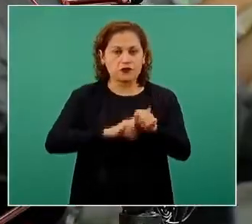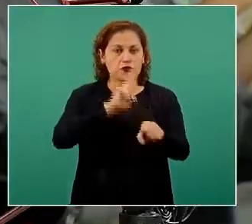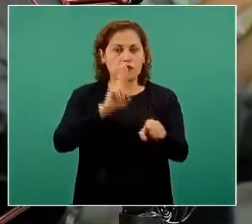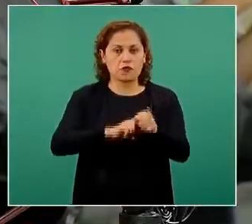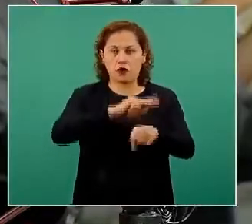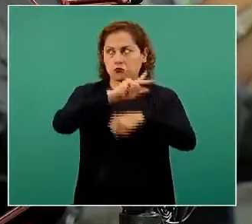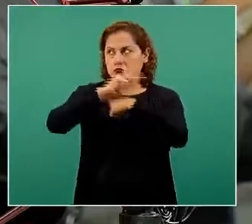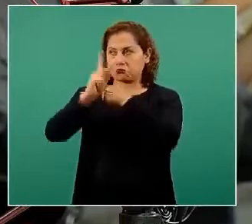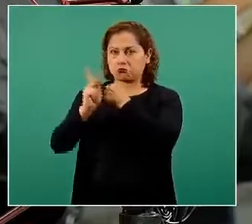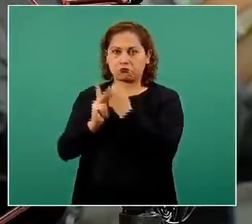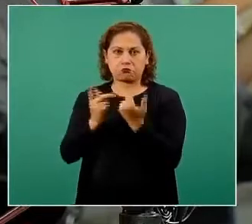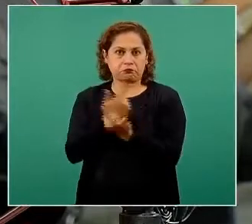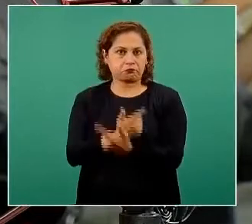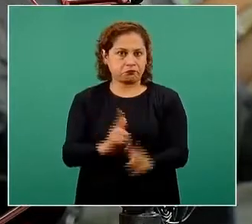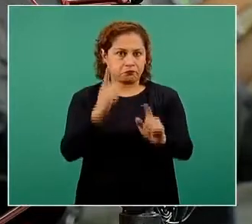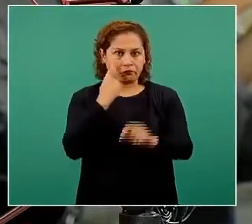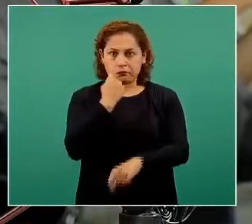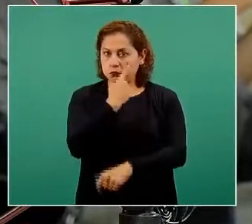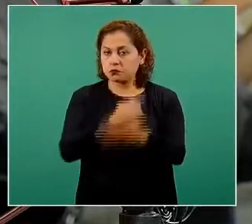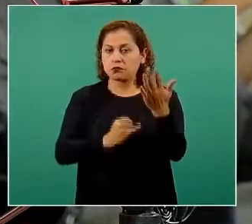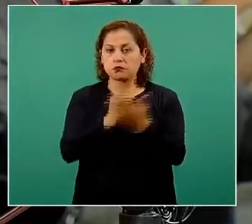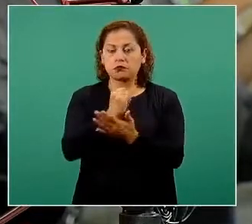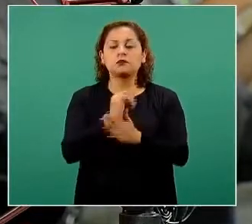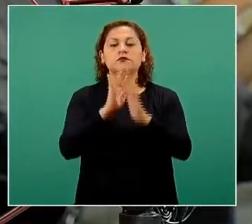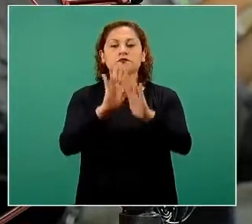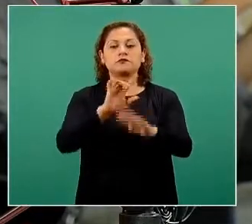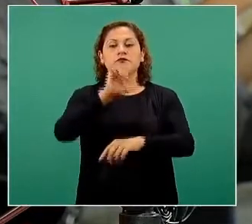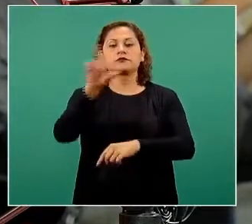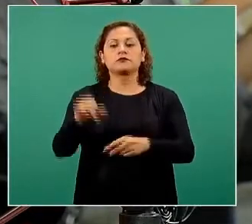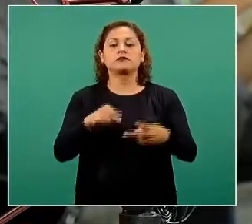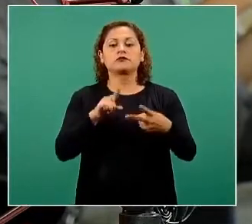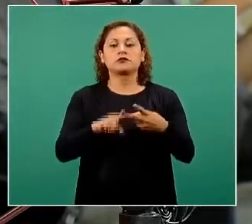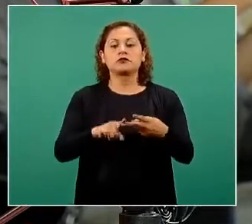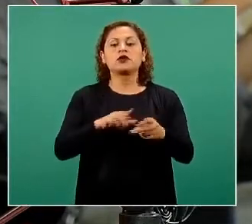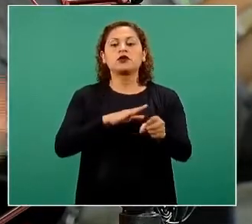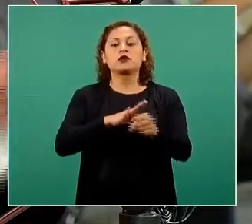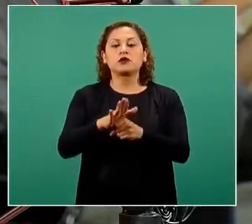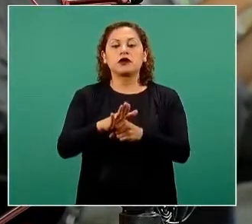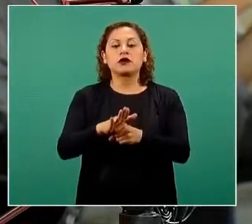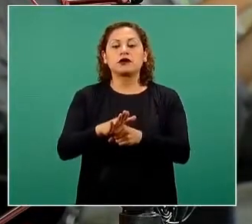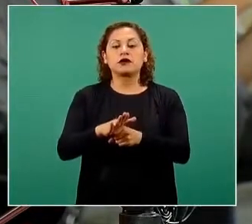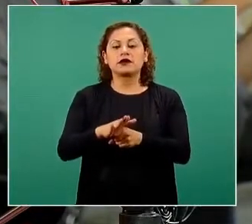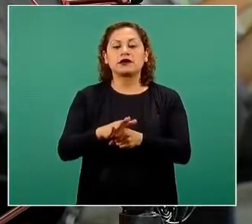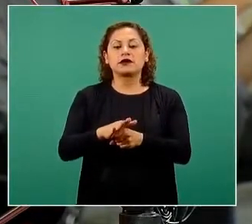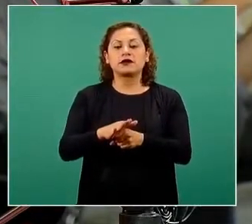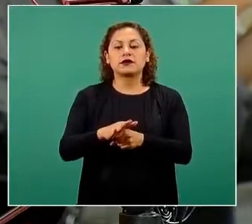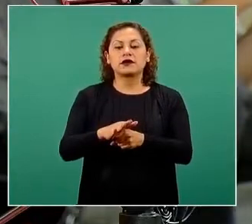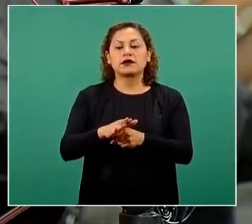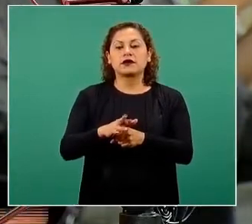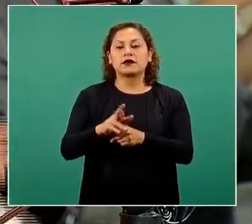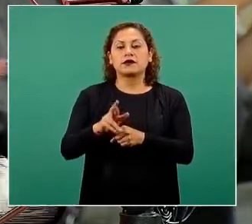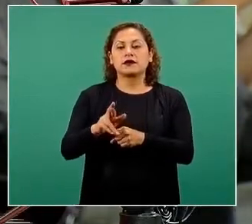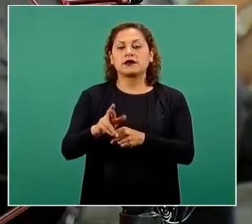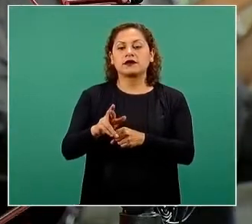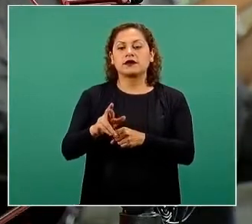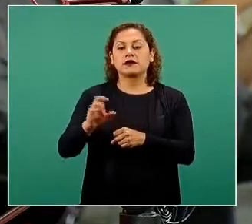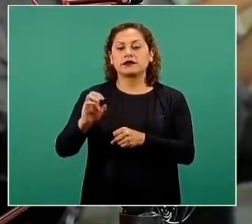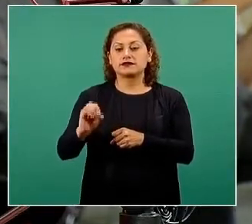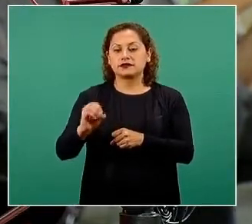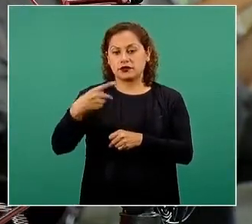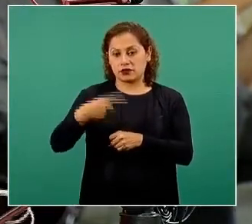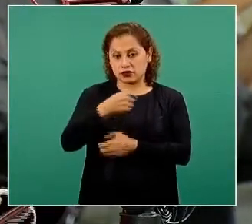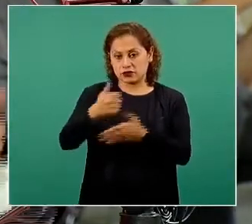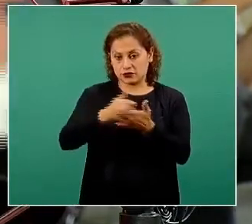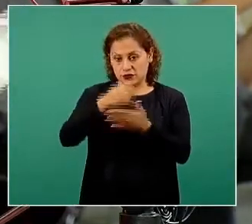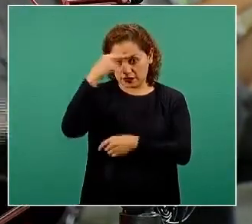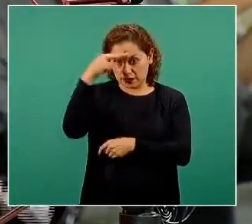doctor Alomía, ¿me podría decir cuál es el R0 de la Ciudad de México? Y no sé si tenga el R0, no sé si